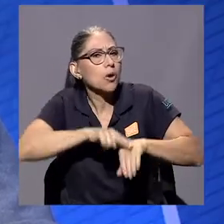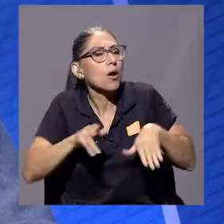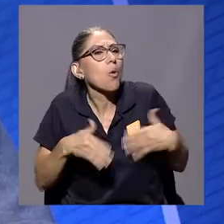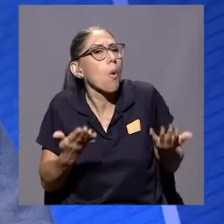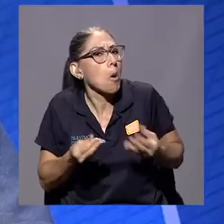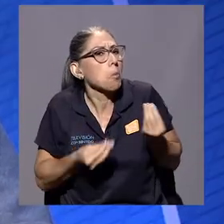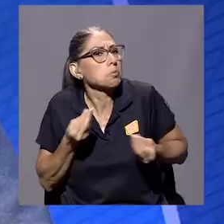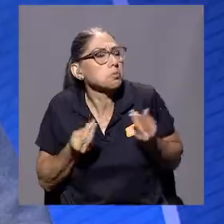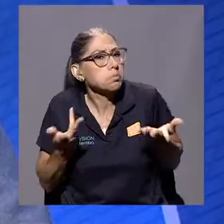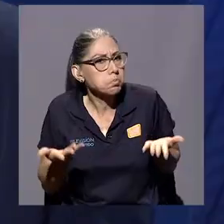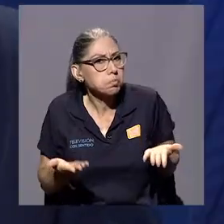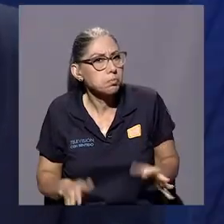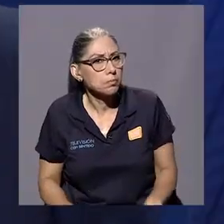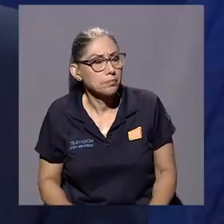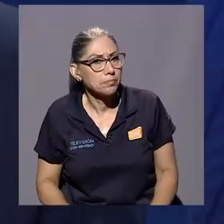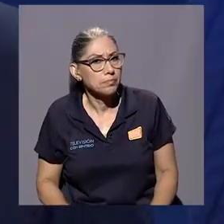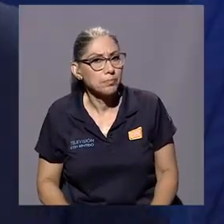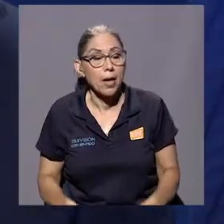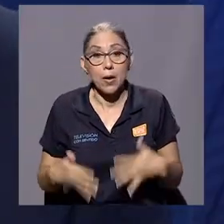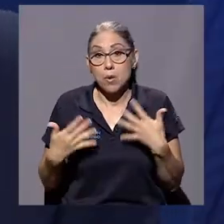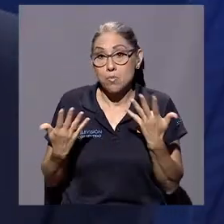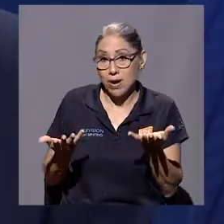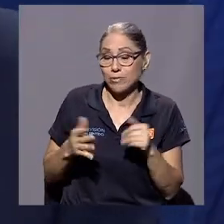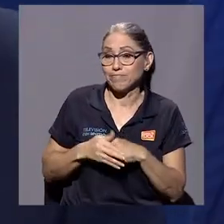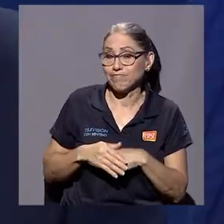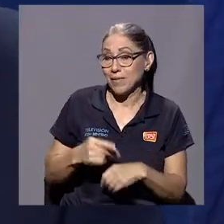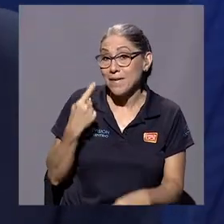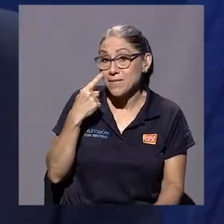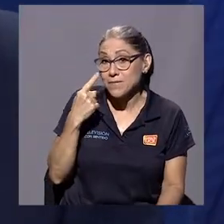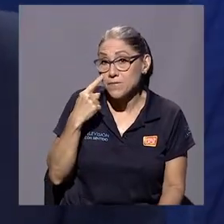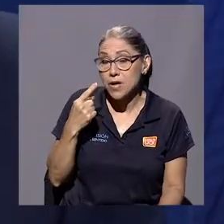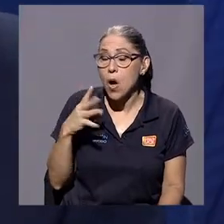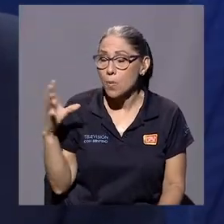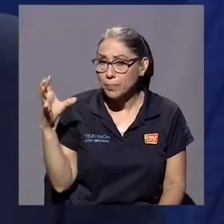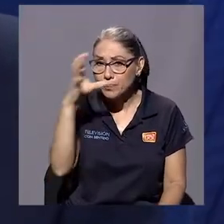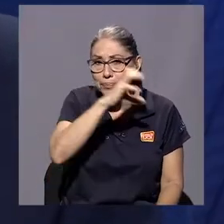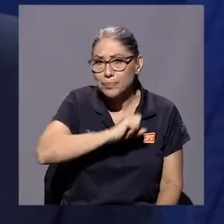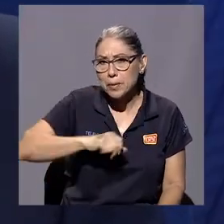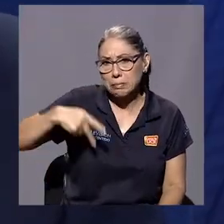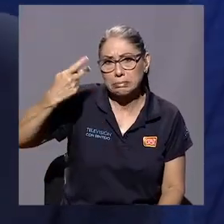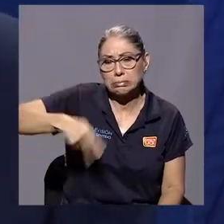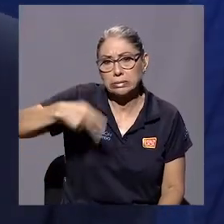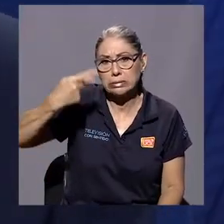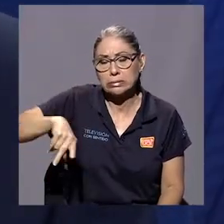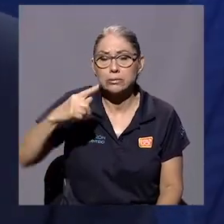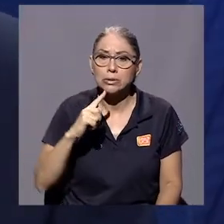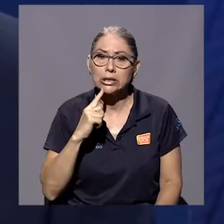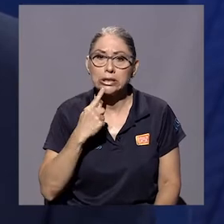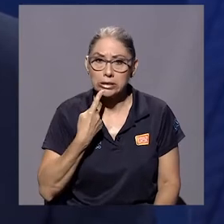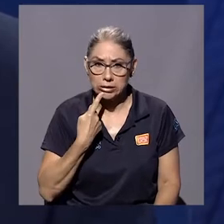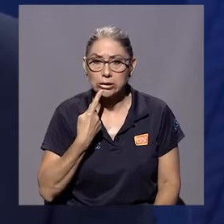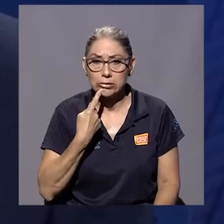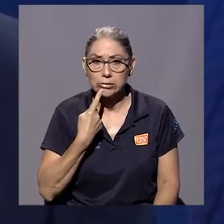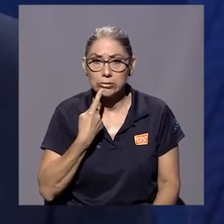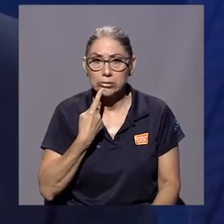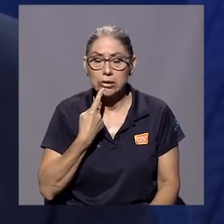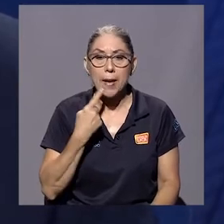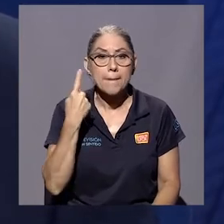Enrique? Bueno, con serios peligros para los